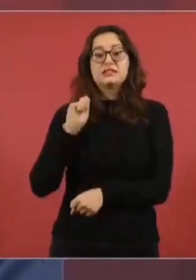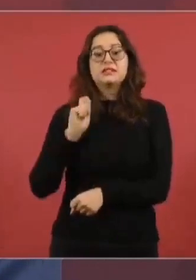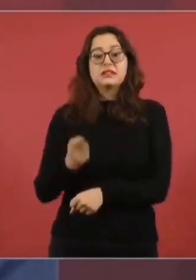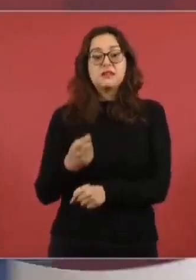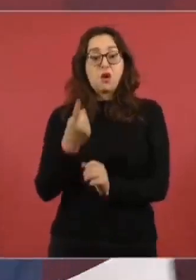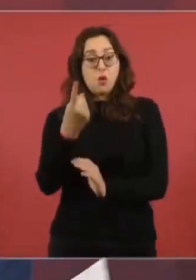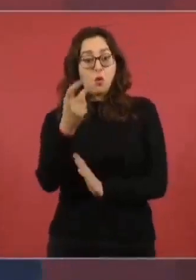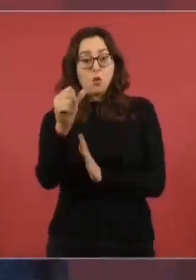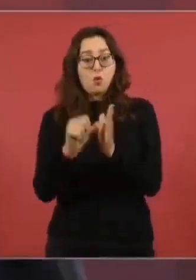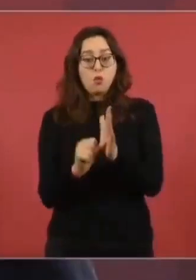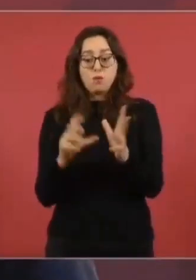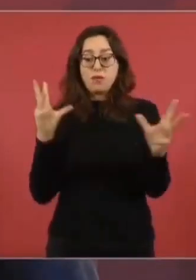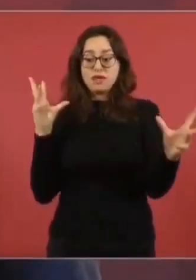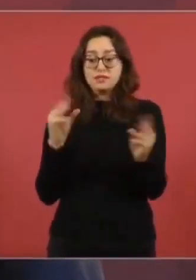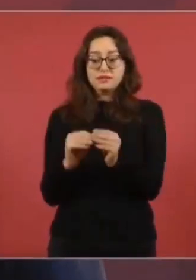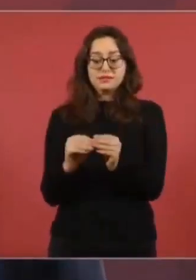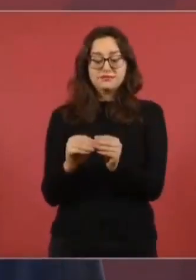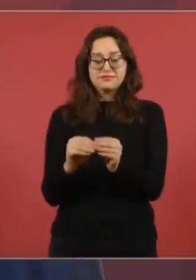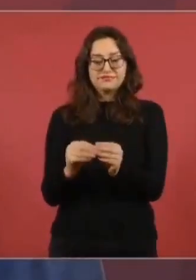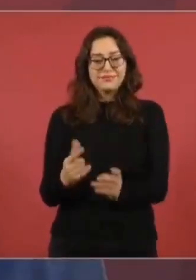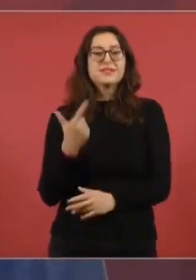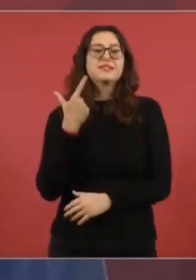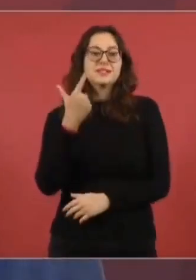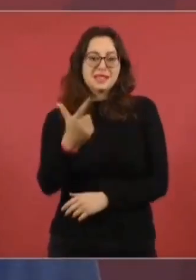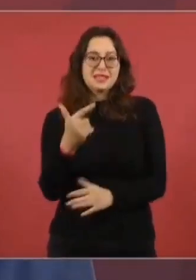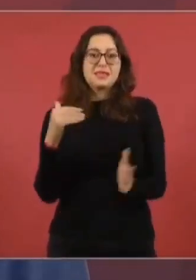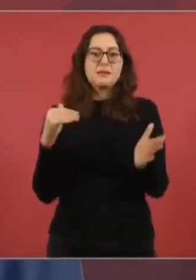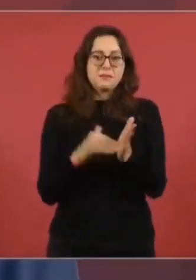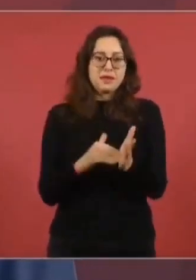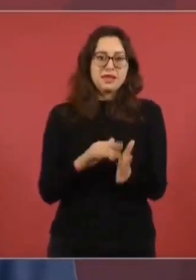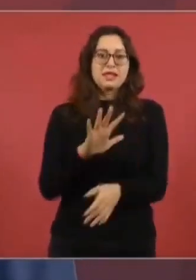508 pesos mensuales. Gracias.